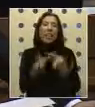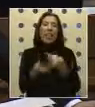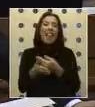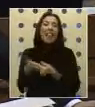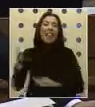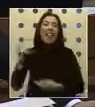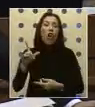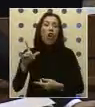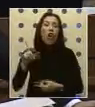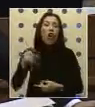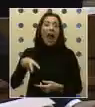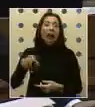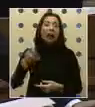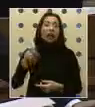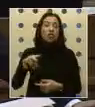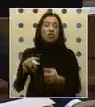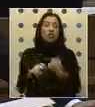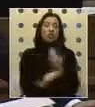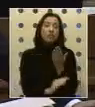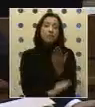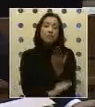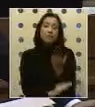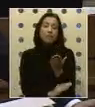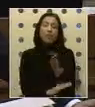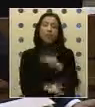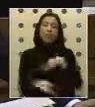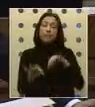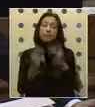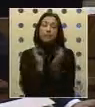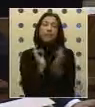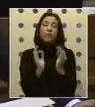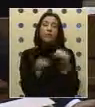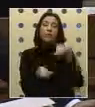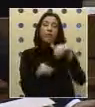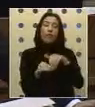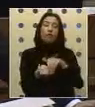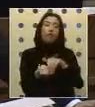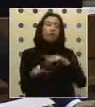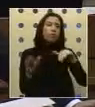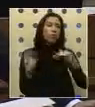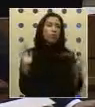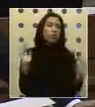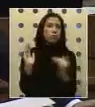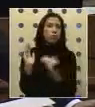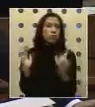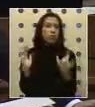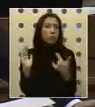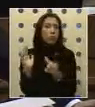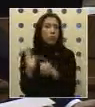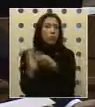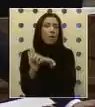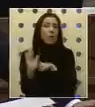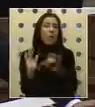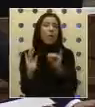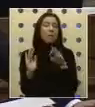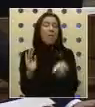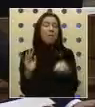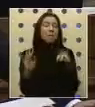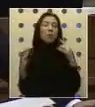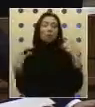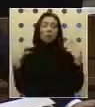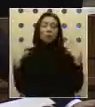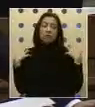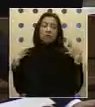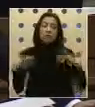Nación. Por eso pedir, si no la unanimidad, una votación contundente a favor de este proyecto y que la DIVAM tome las